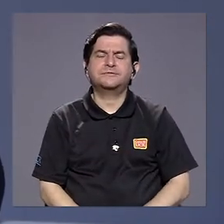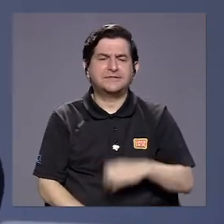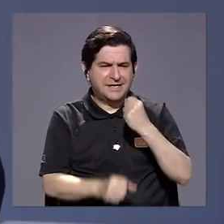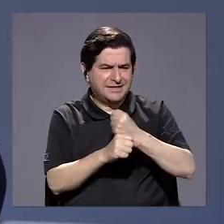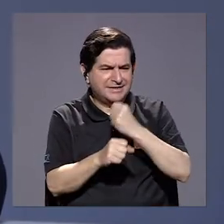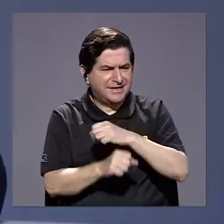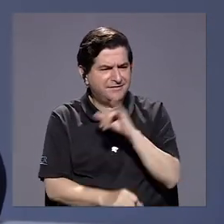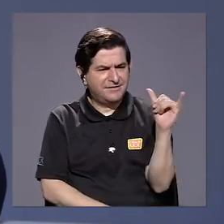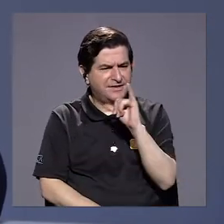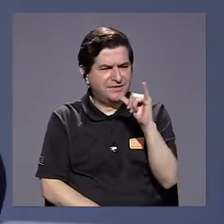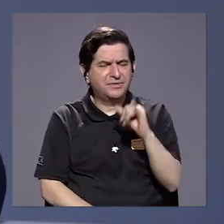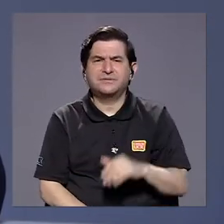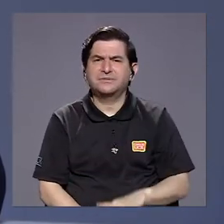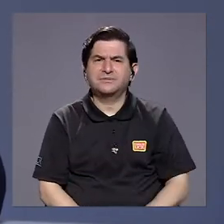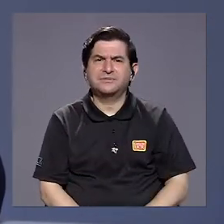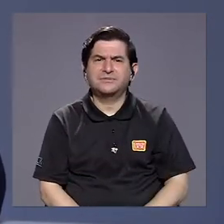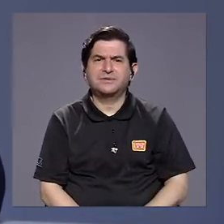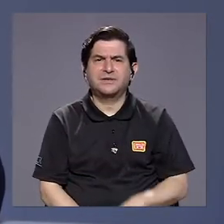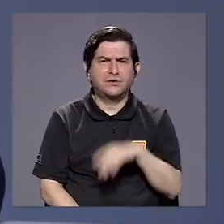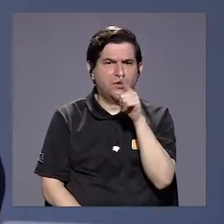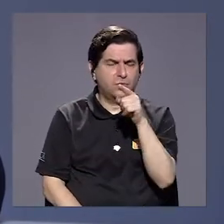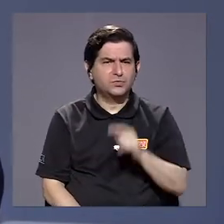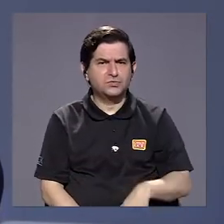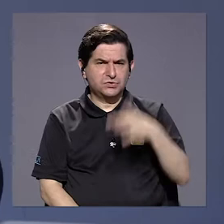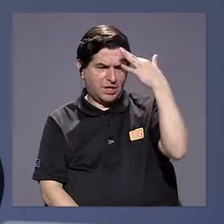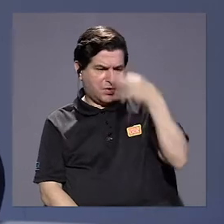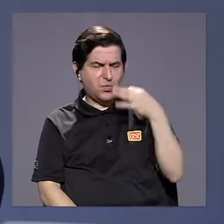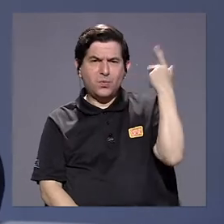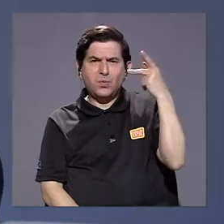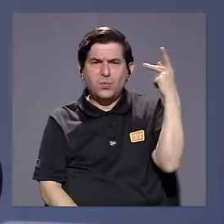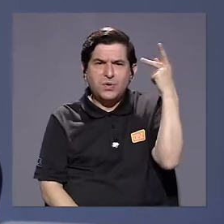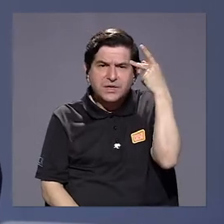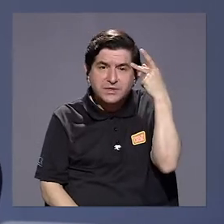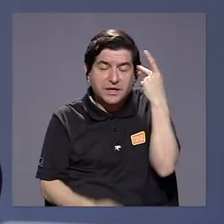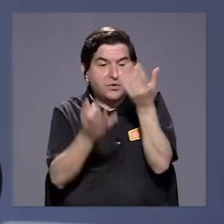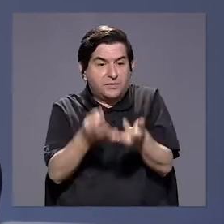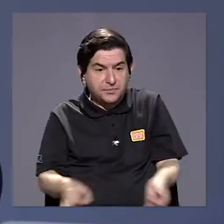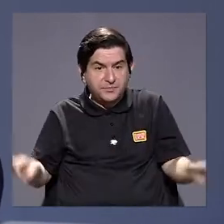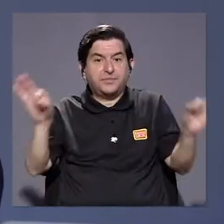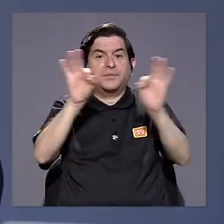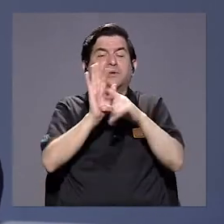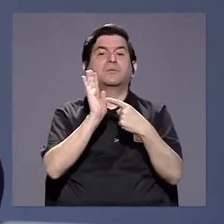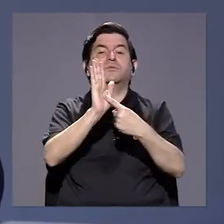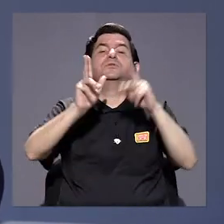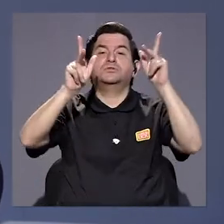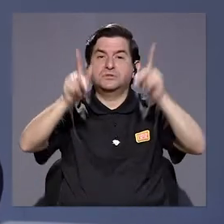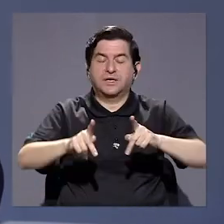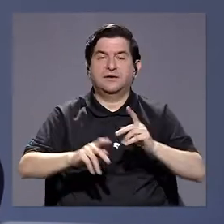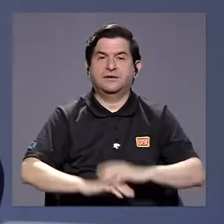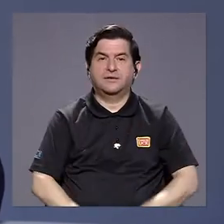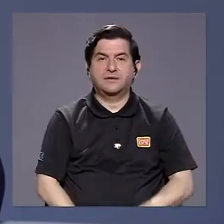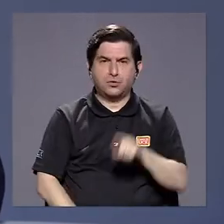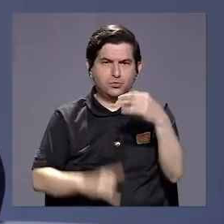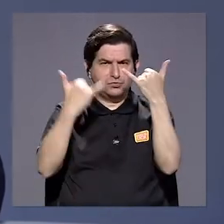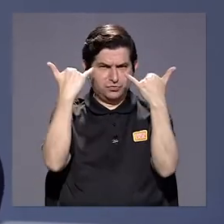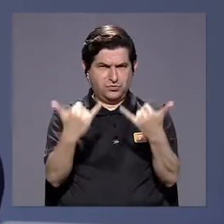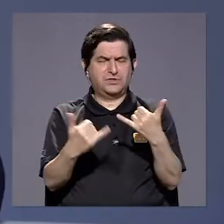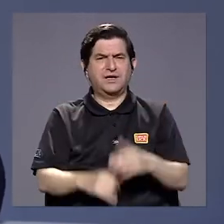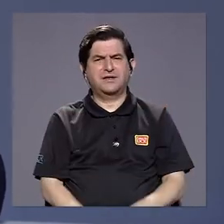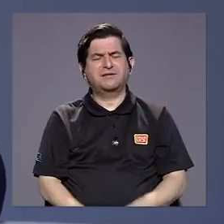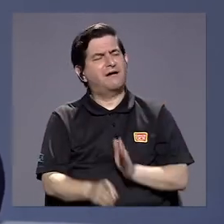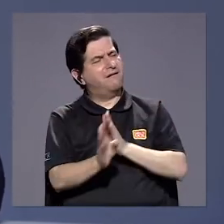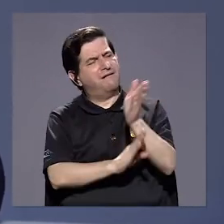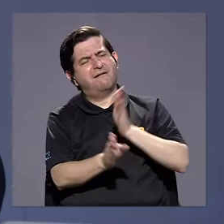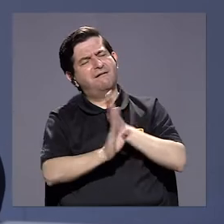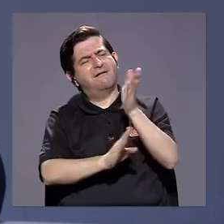Es una labor también en el que tiene que tomar usted una posición política, y eso es importante hacérselo saber a la gente. Usted ya